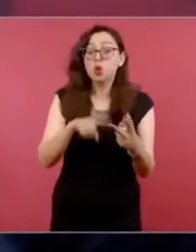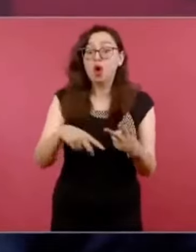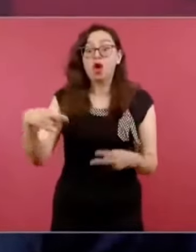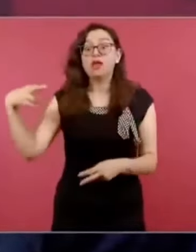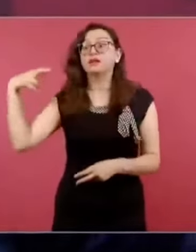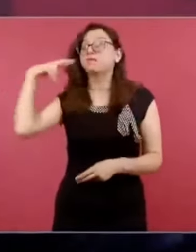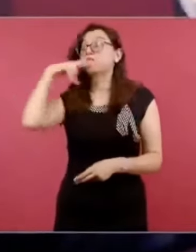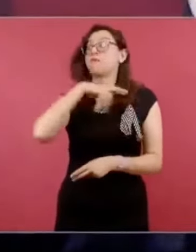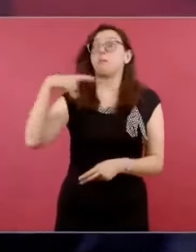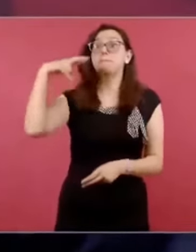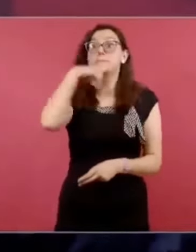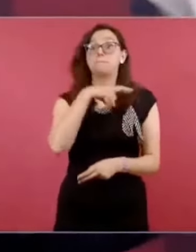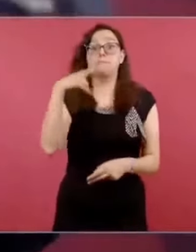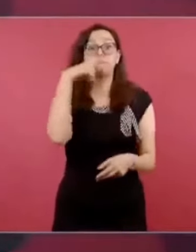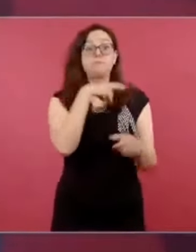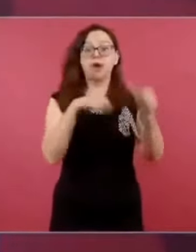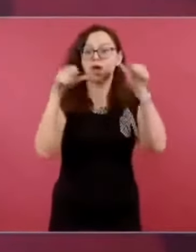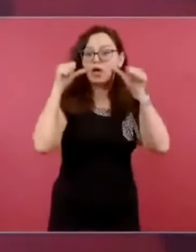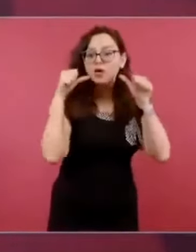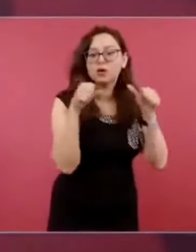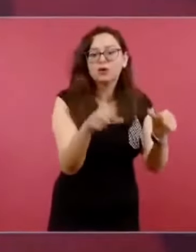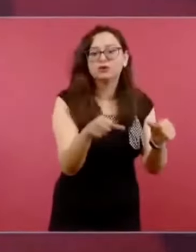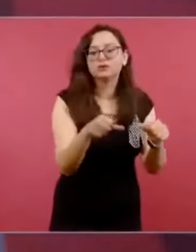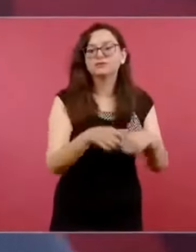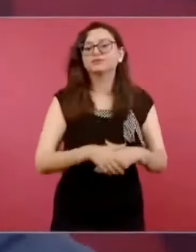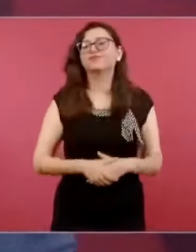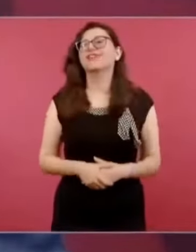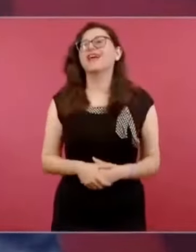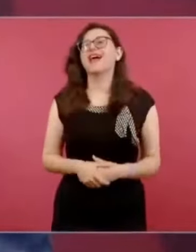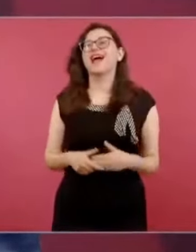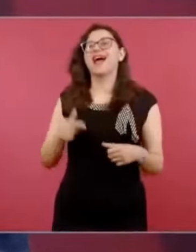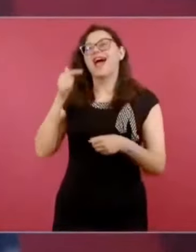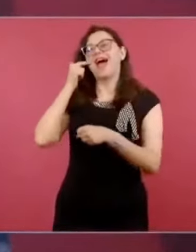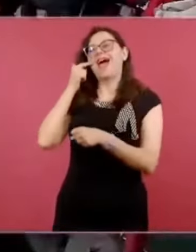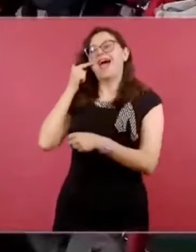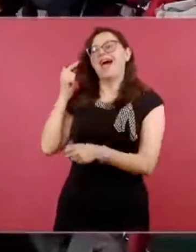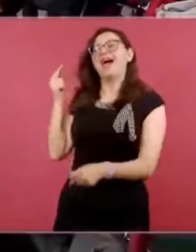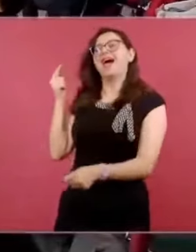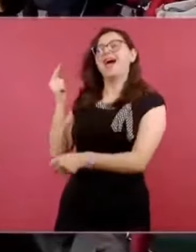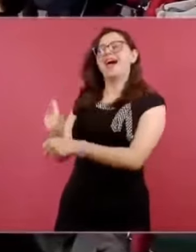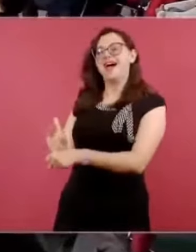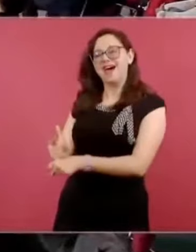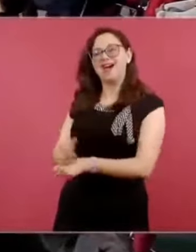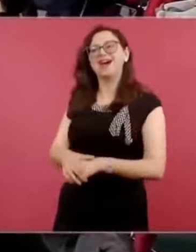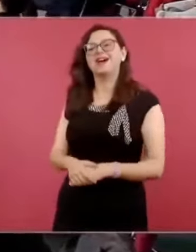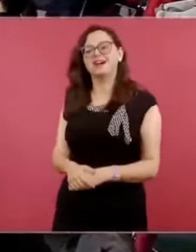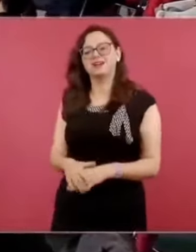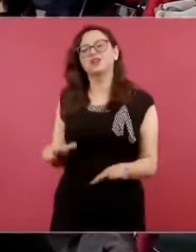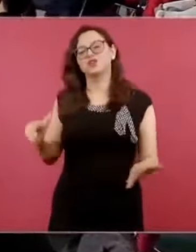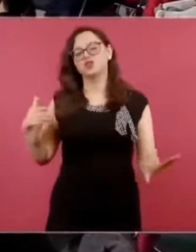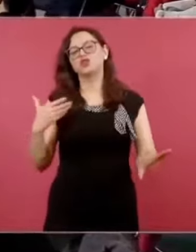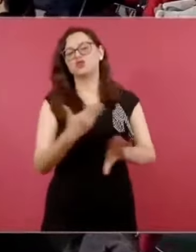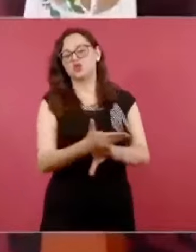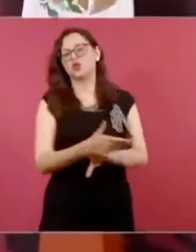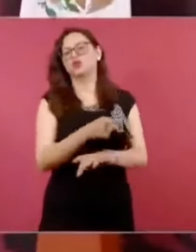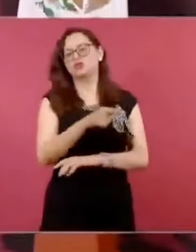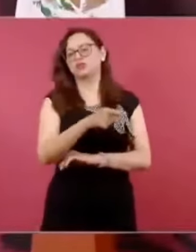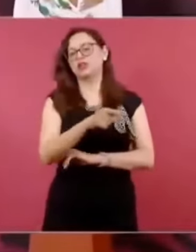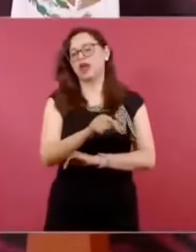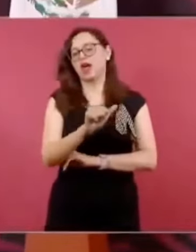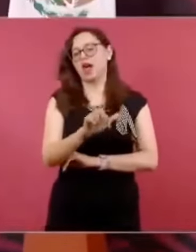que es una especie de venganza en contra del ministro